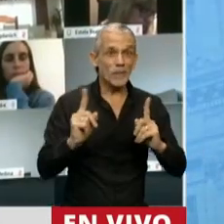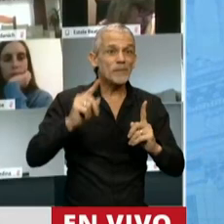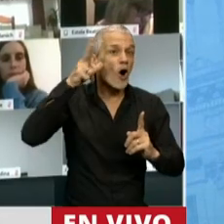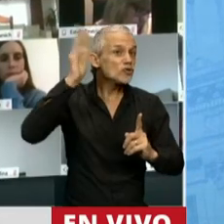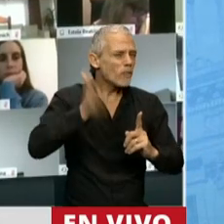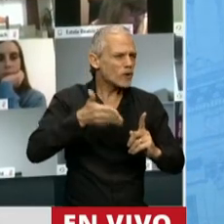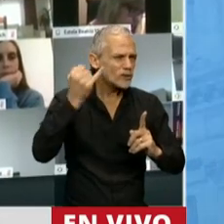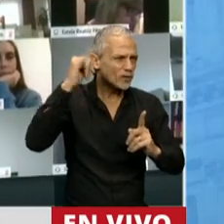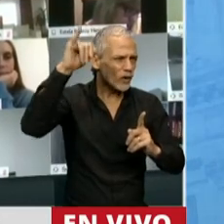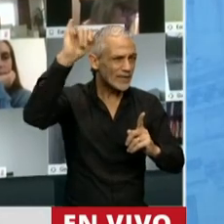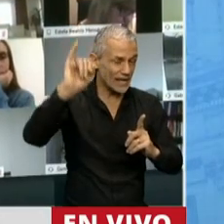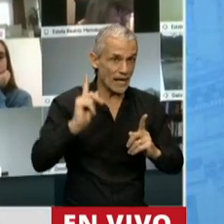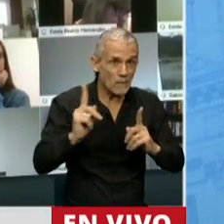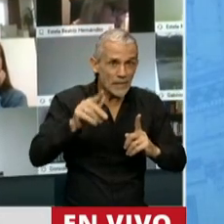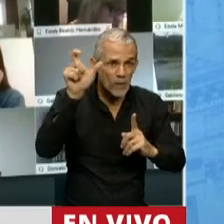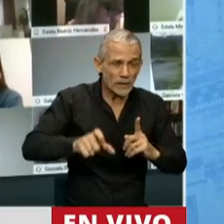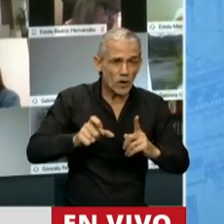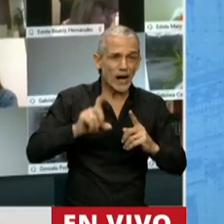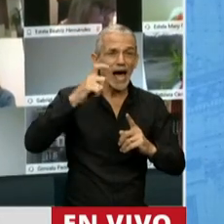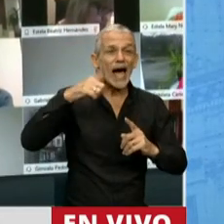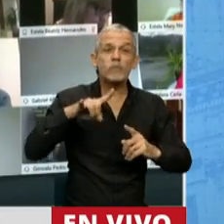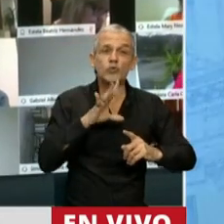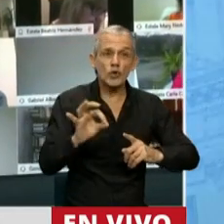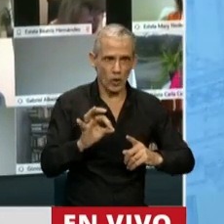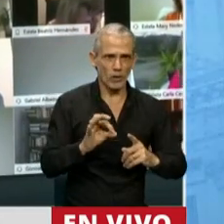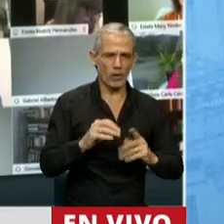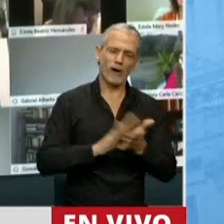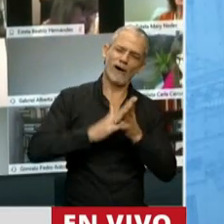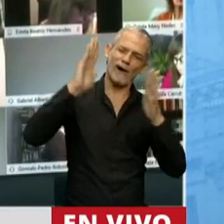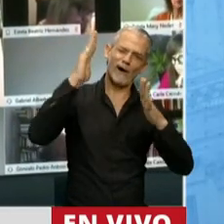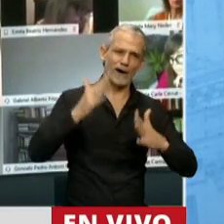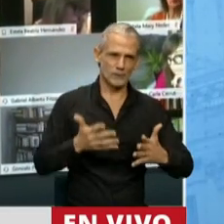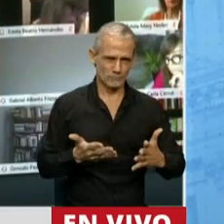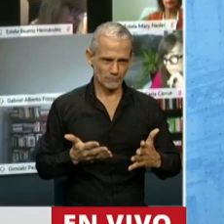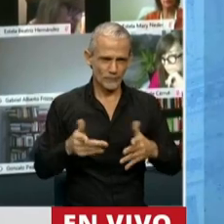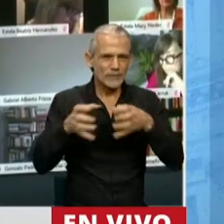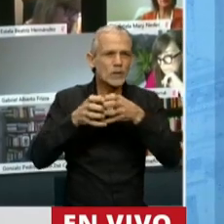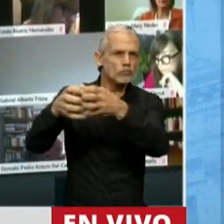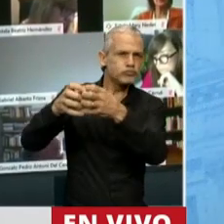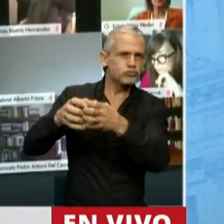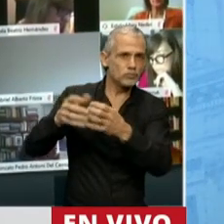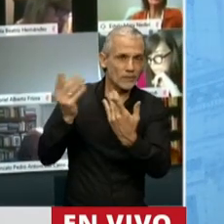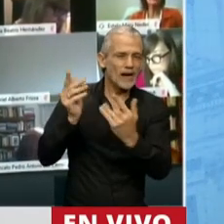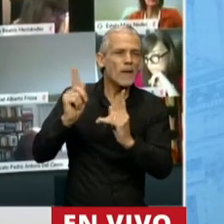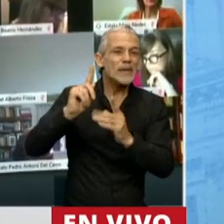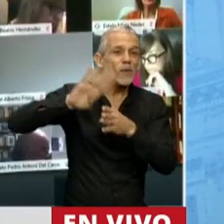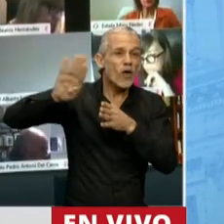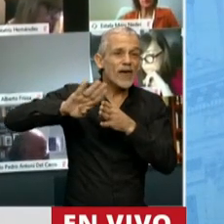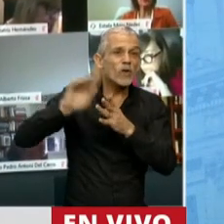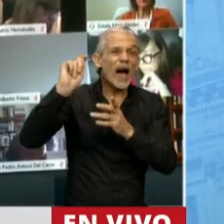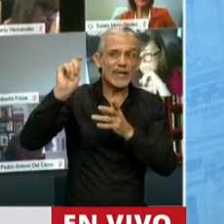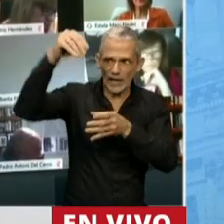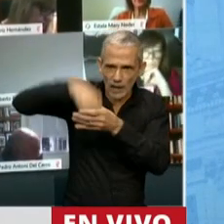% de interés y que lo hizo para un fondo de inversión del que él formaba parte, está feliz.